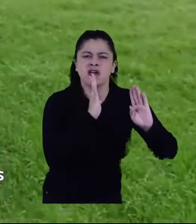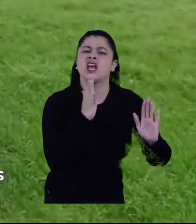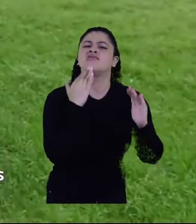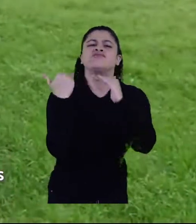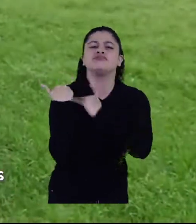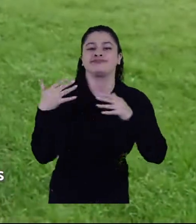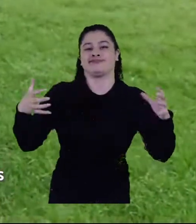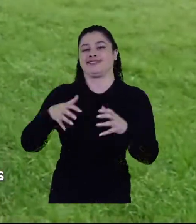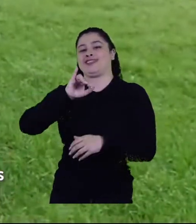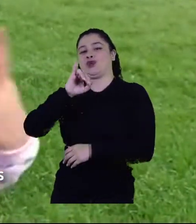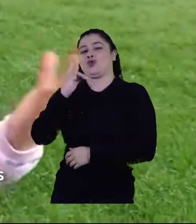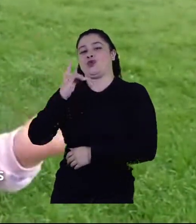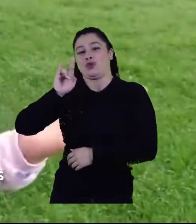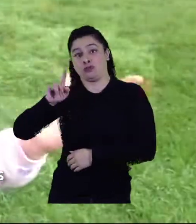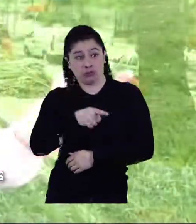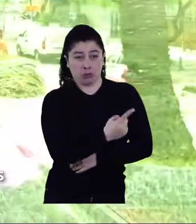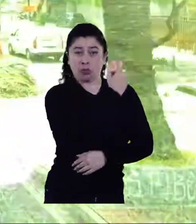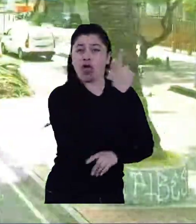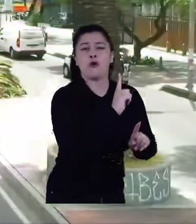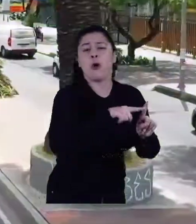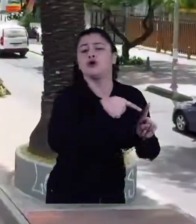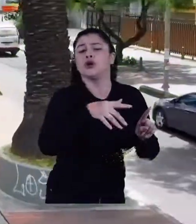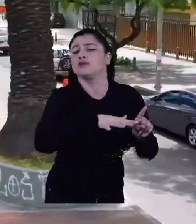de muchos árboles de nuestra ciudad